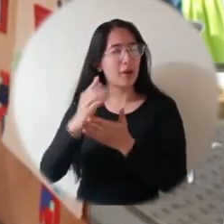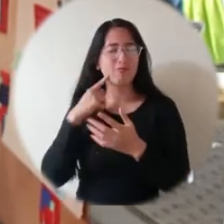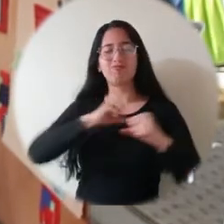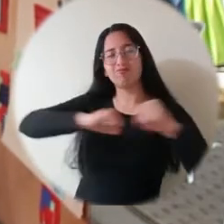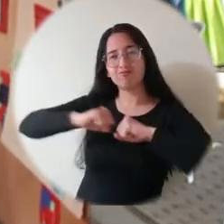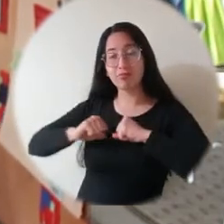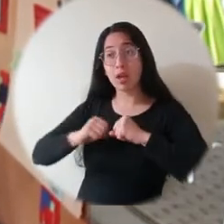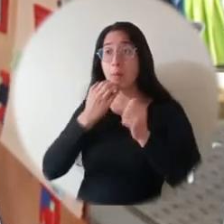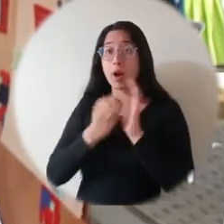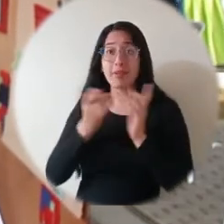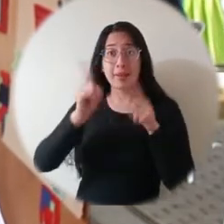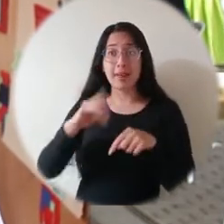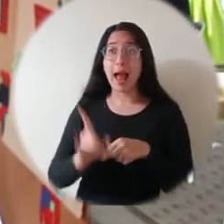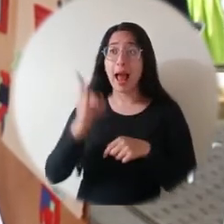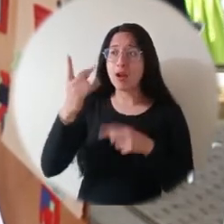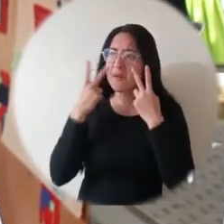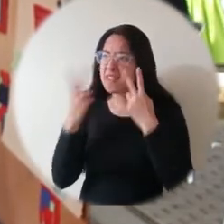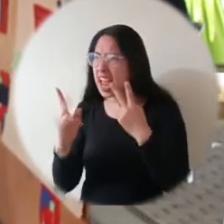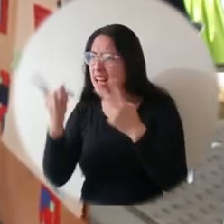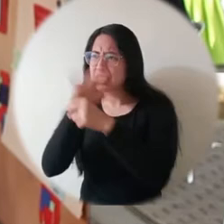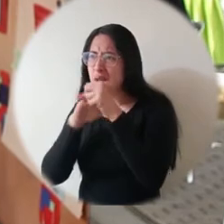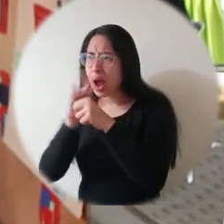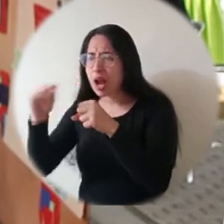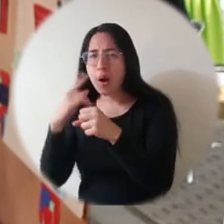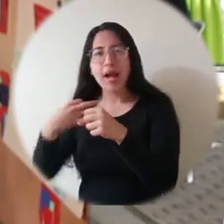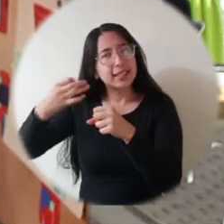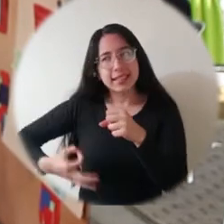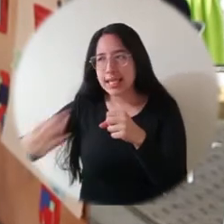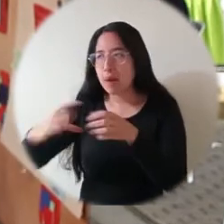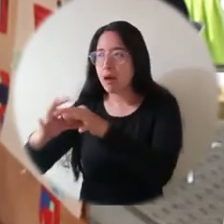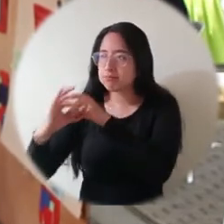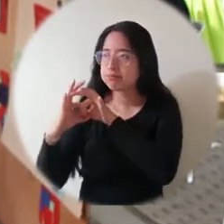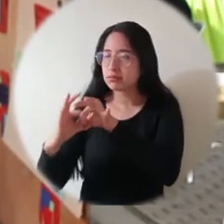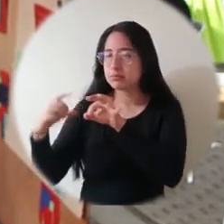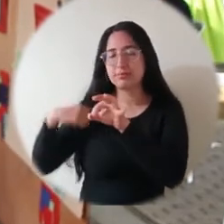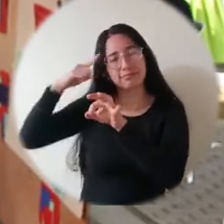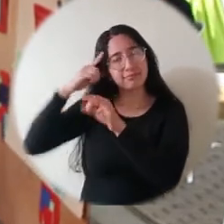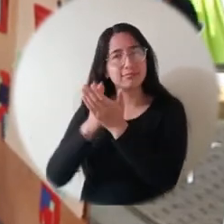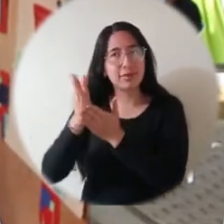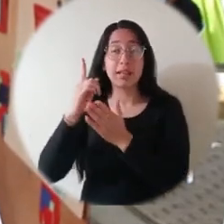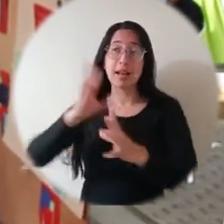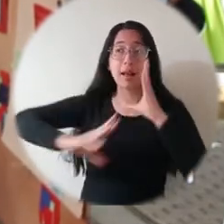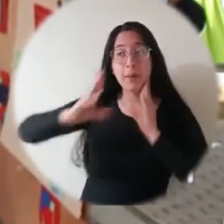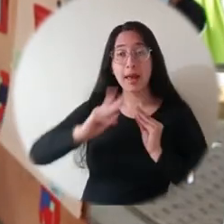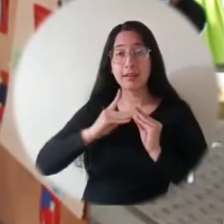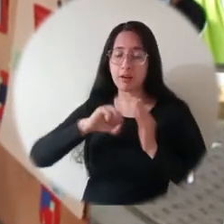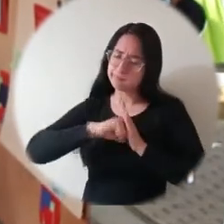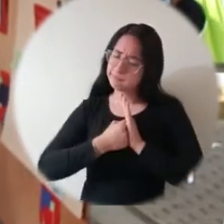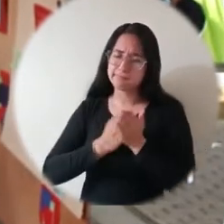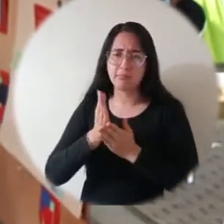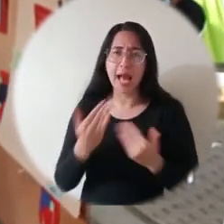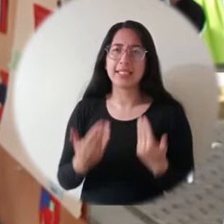me va a quedar ese recuerdo y por más que de pronto vea algo, siempre va a haber esa amistad o ese lazo de que no se